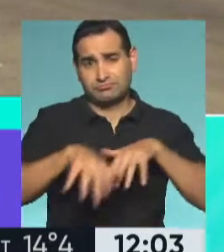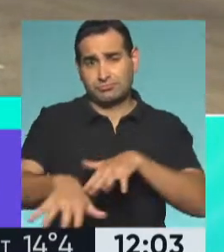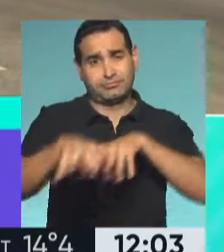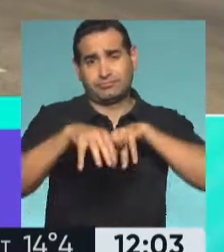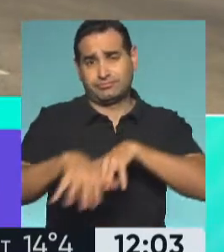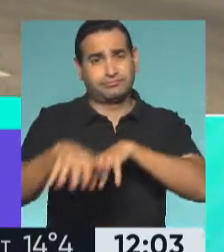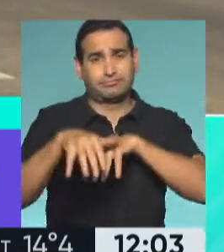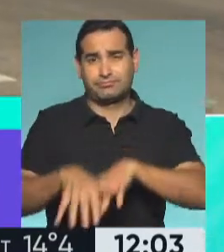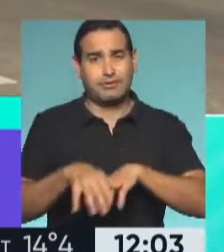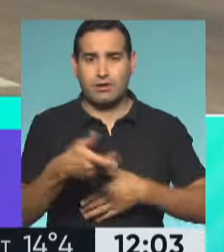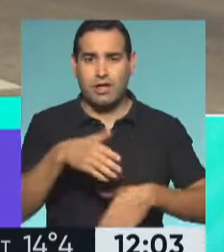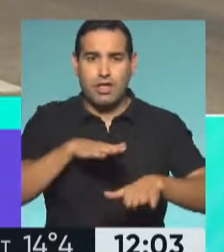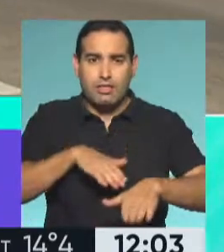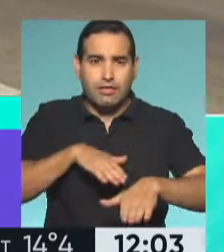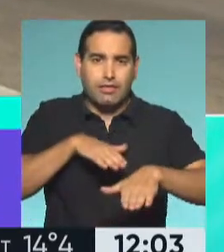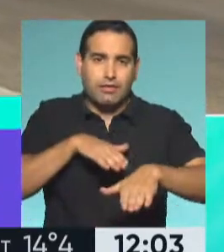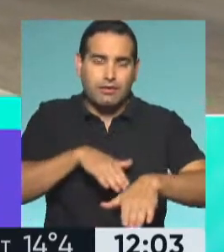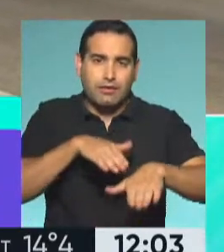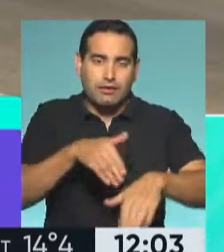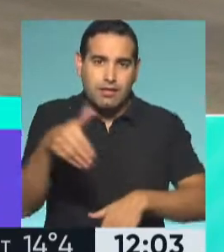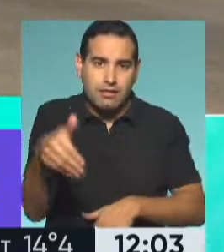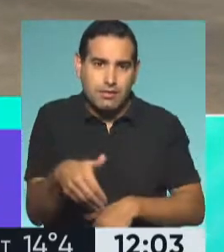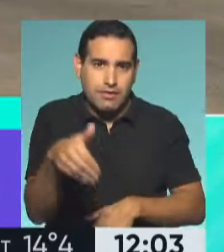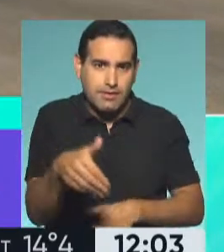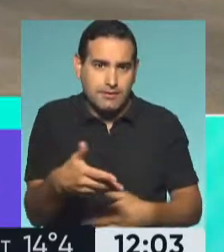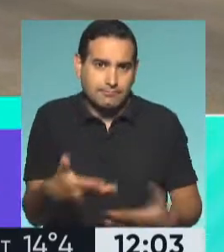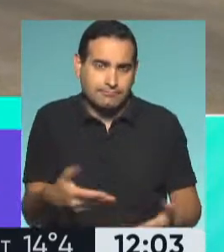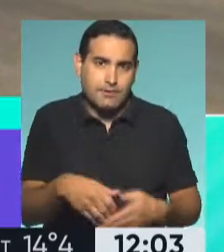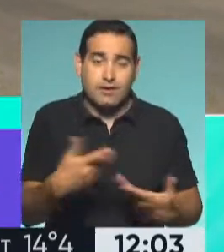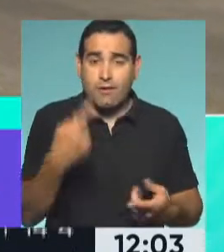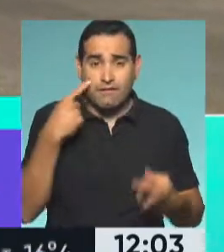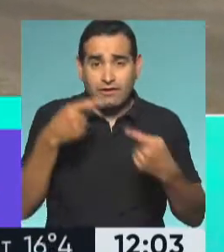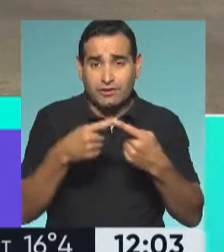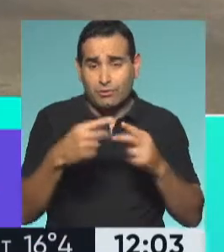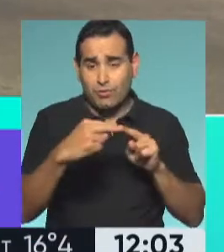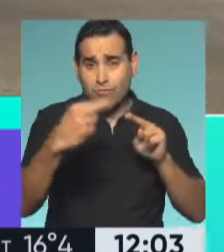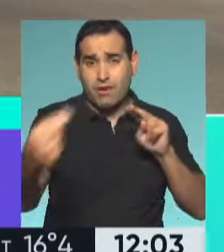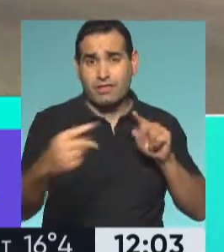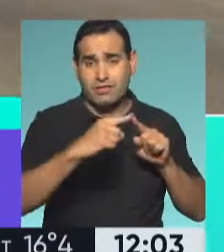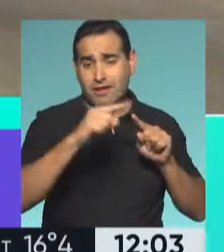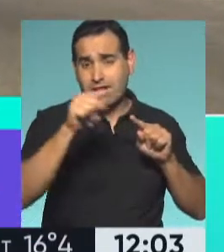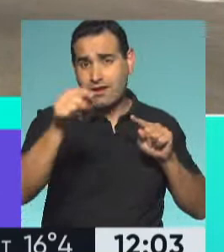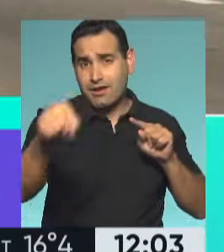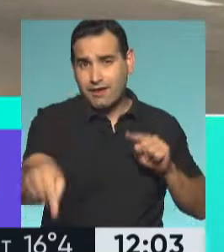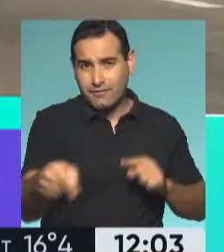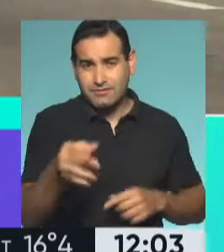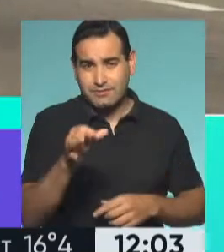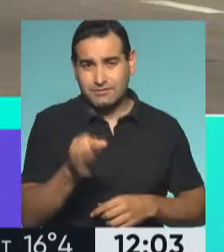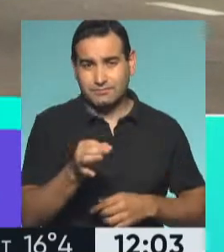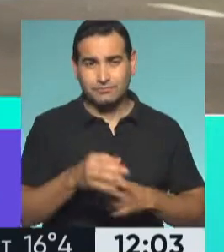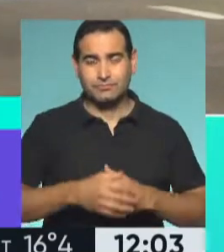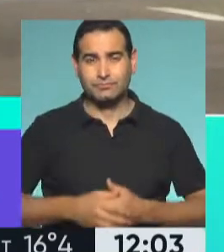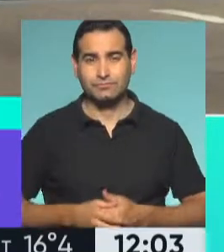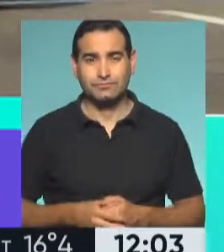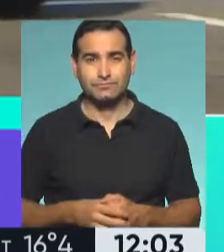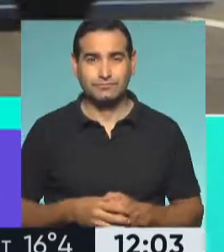avanzaba a paso de hombre, con lo cual era exactamente lo mismo. Y el objetivo era cruzar este puente Puey Redone, que siempre saben, bueno, es la misma postal, decíamos,